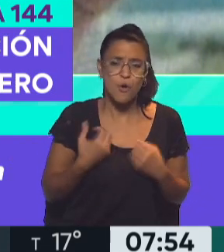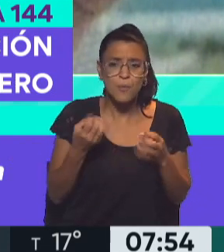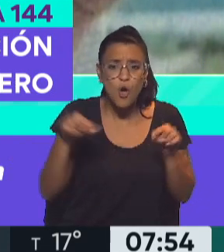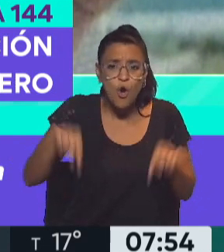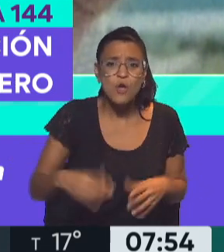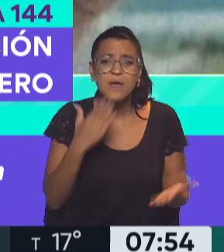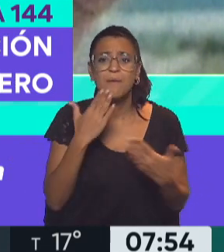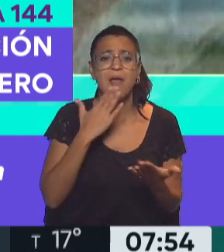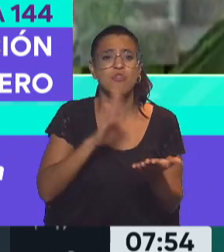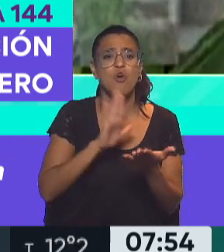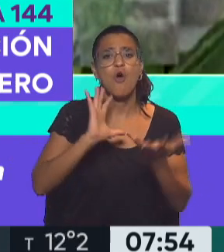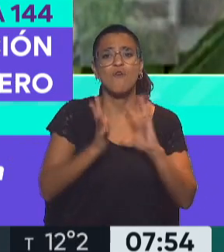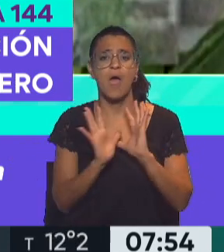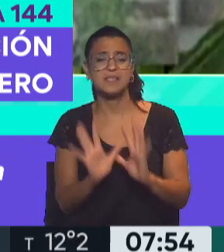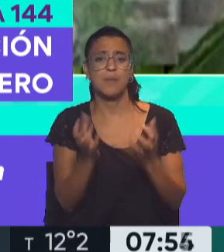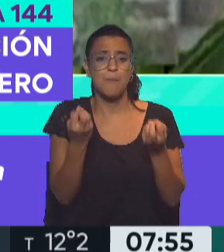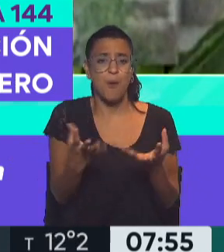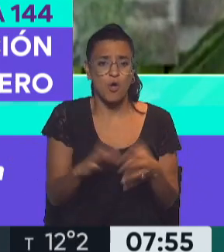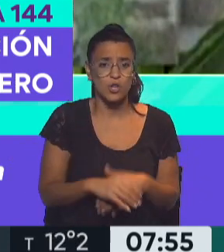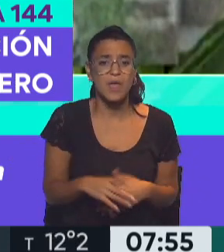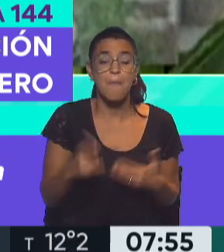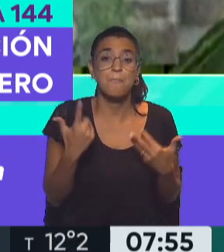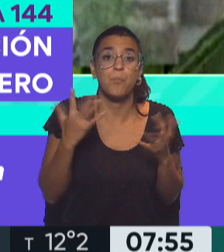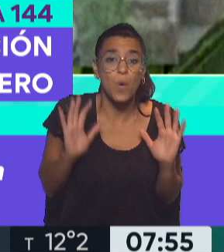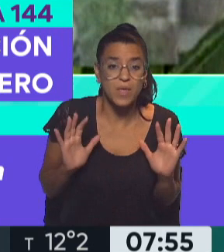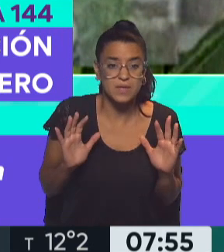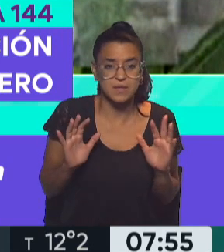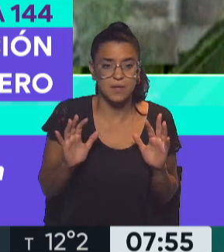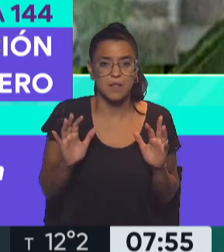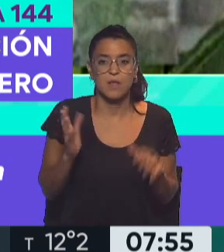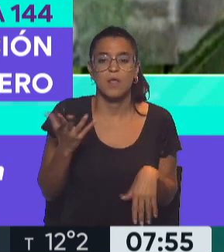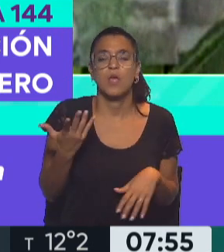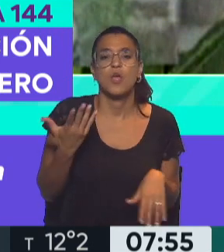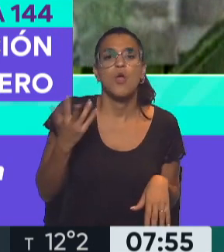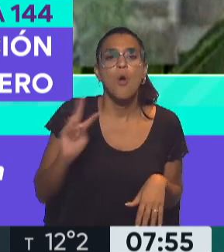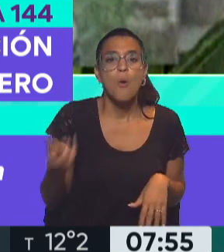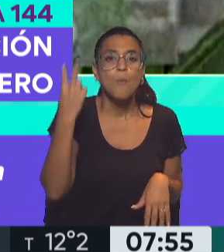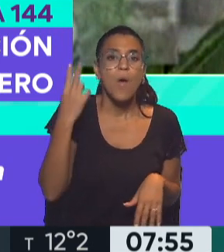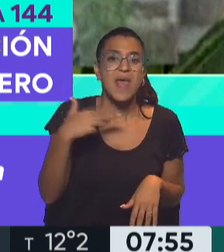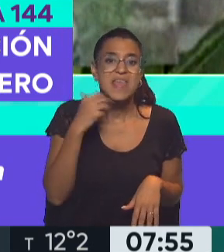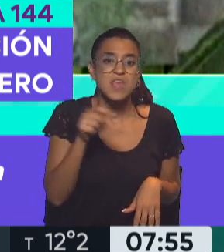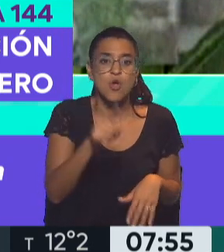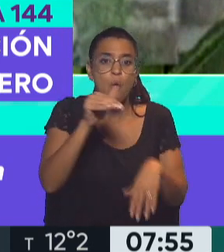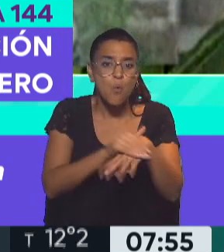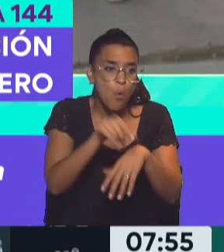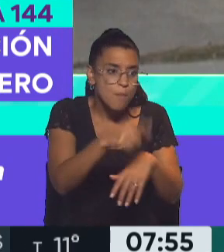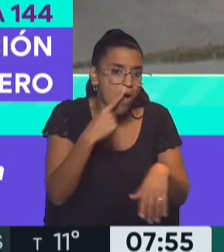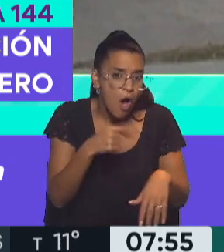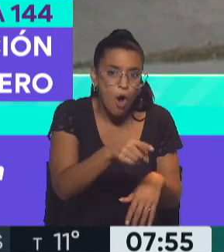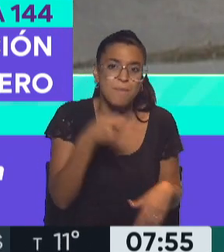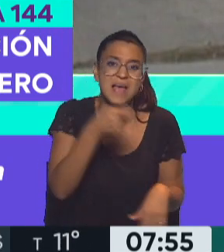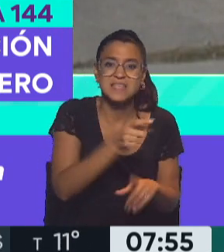estamos hablando de esa manera porque quizás no se haya perdido un hijo en manos de estos tipos de